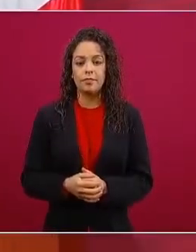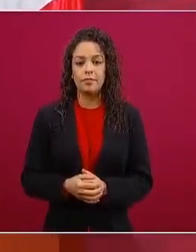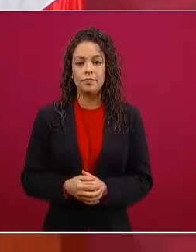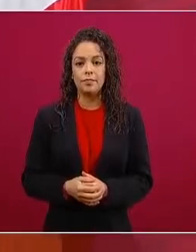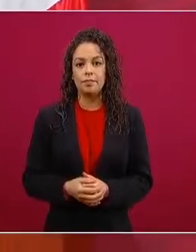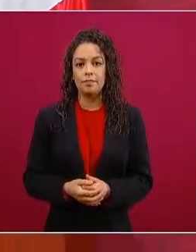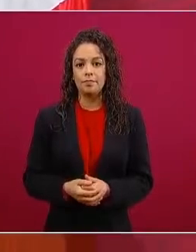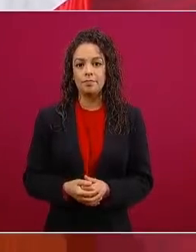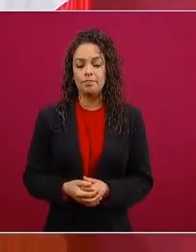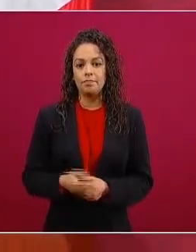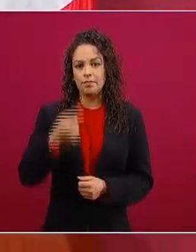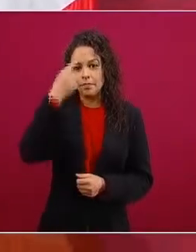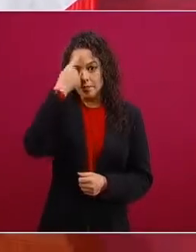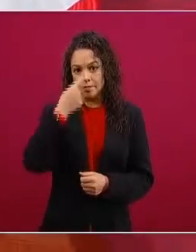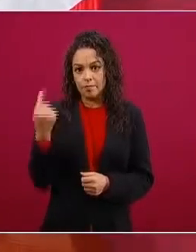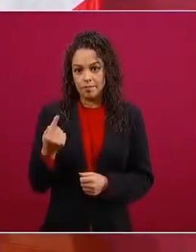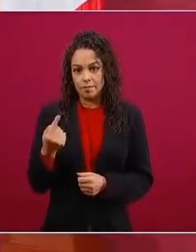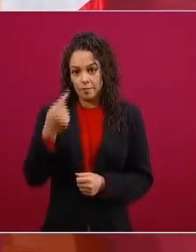disponibles